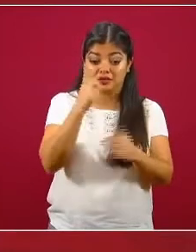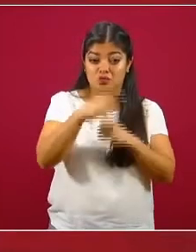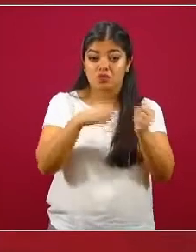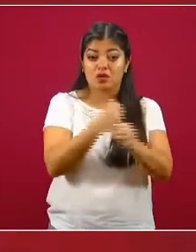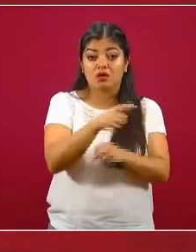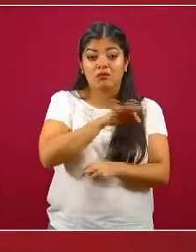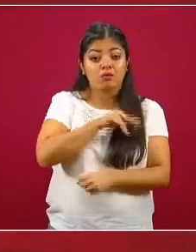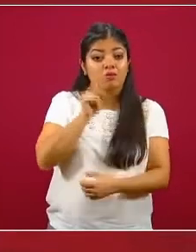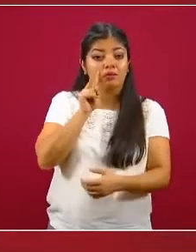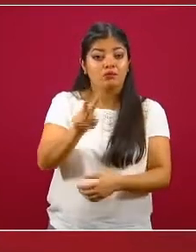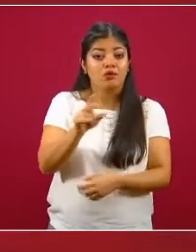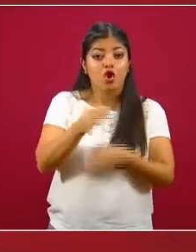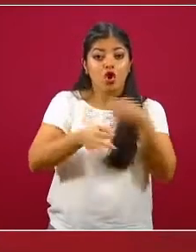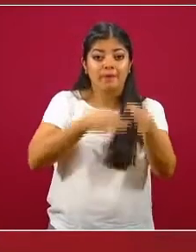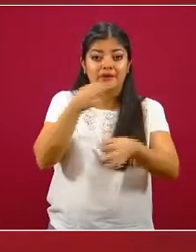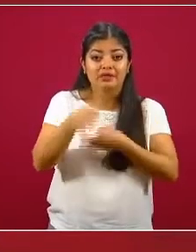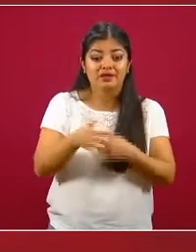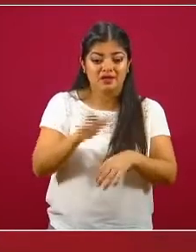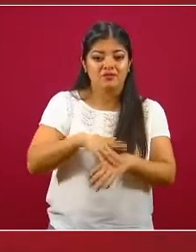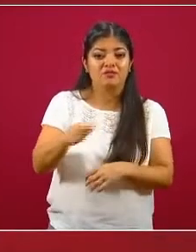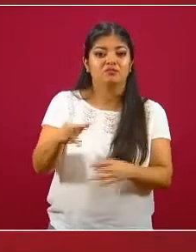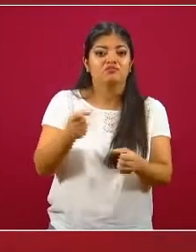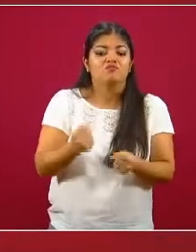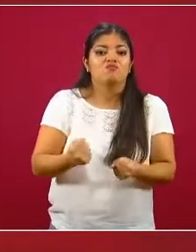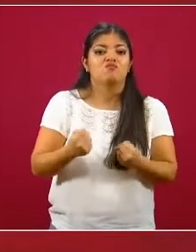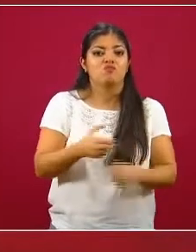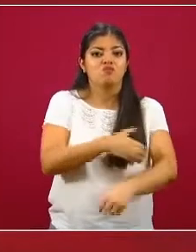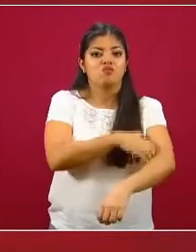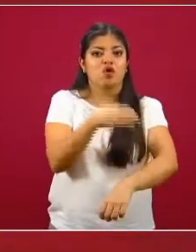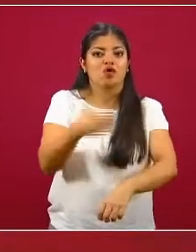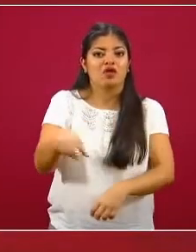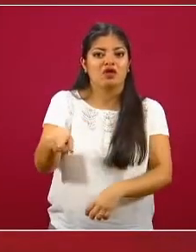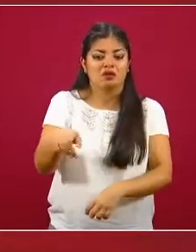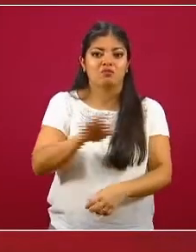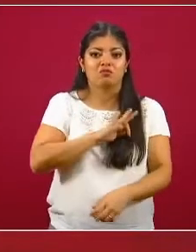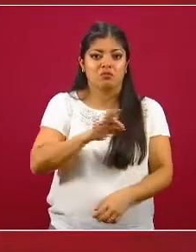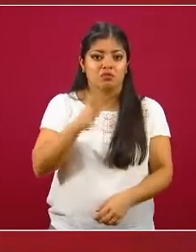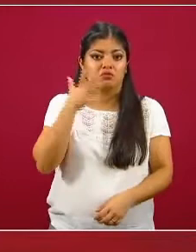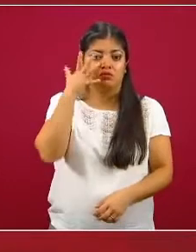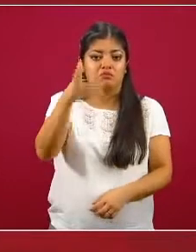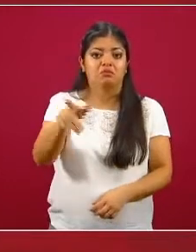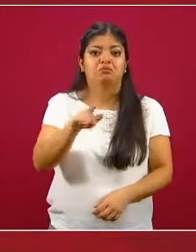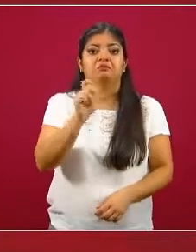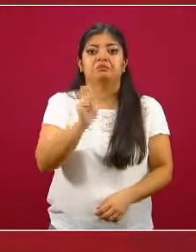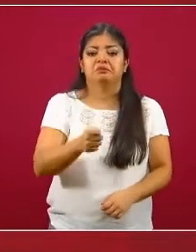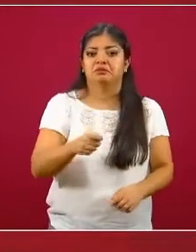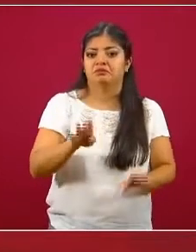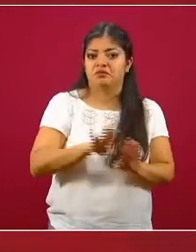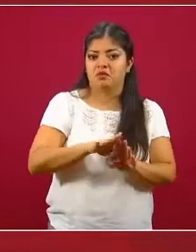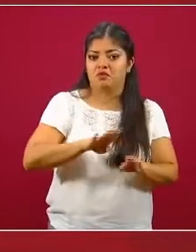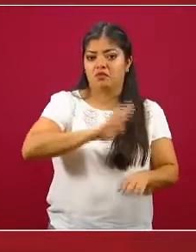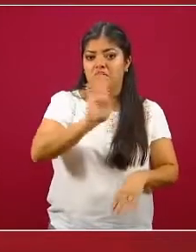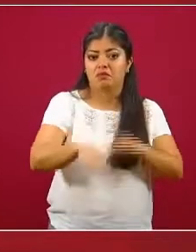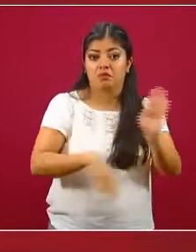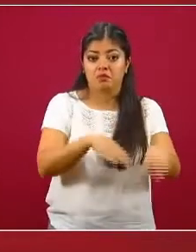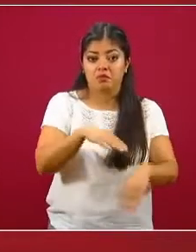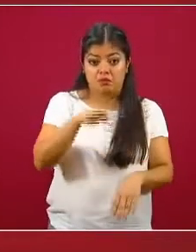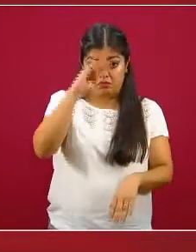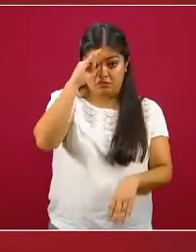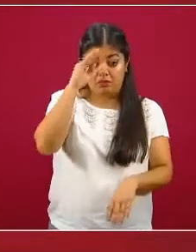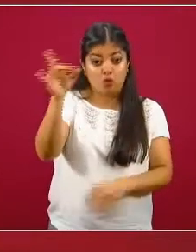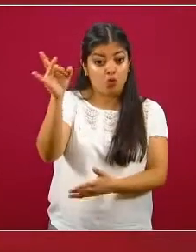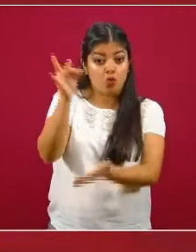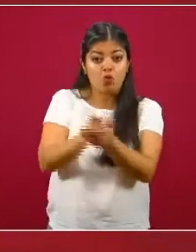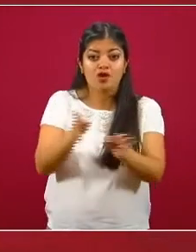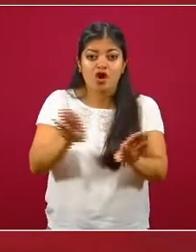año. Es así como el poder de las redes sociales puede llegar también a ser mortal. No es la única táctica que usan.